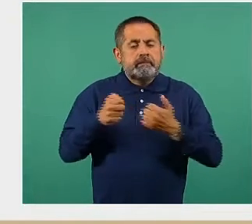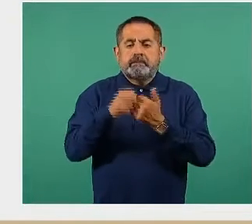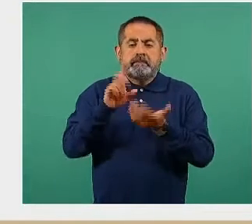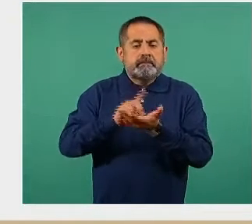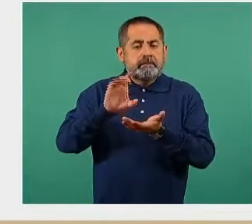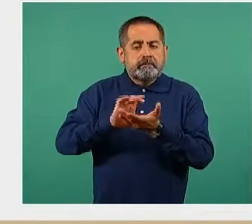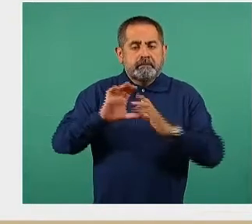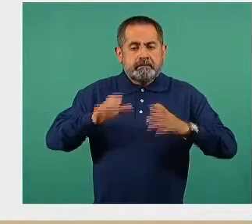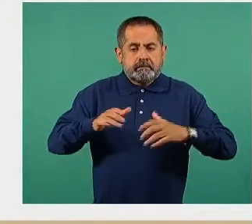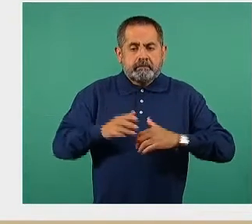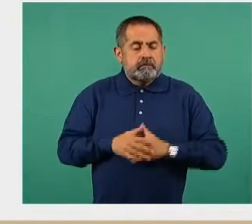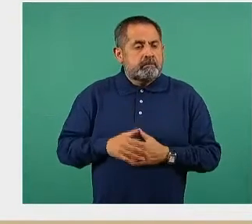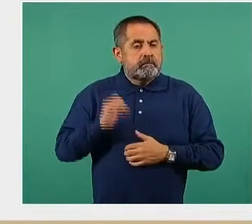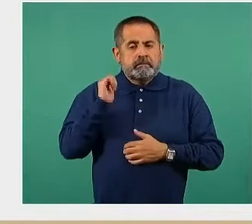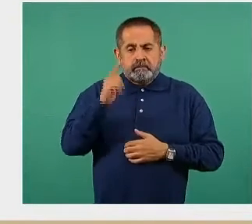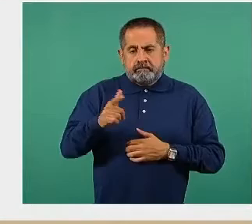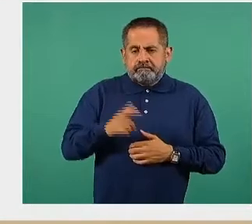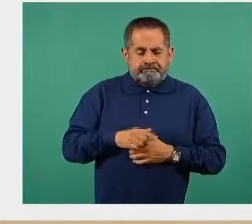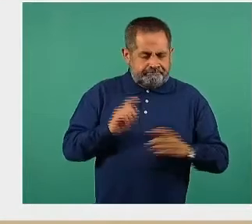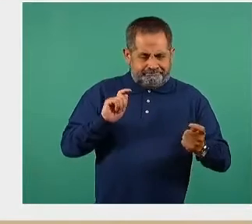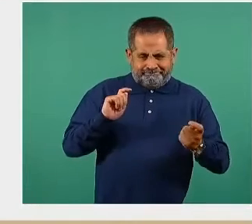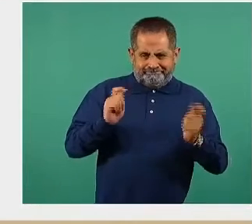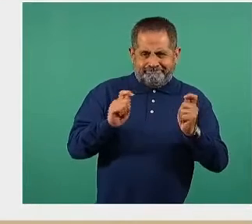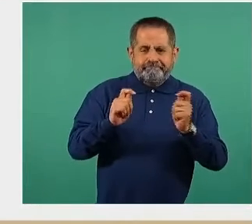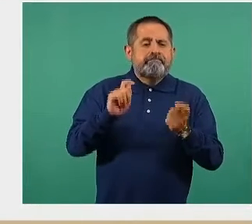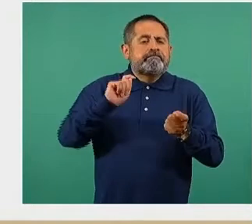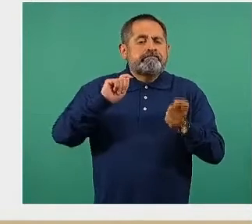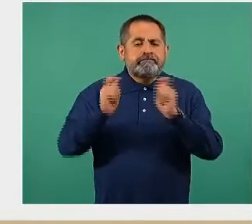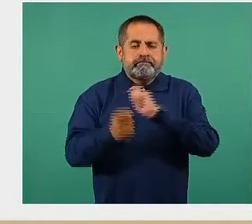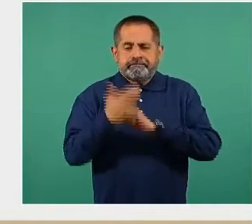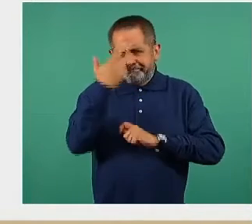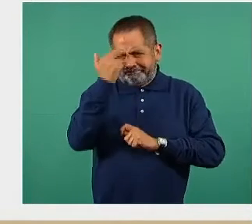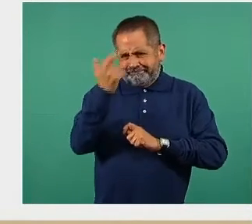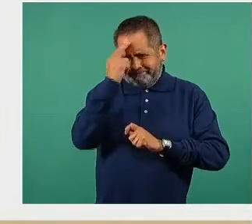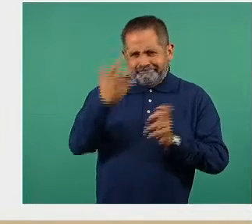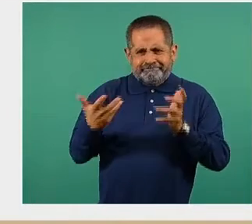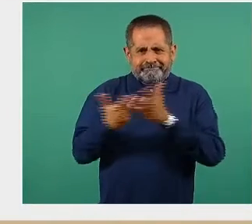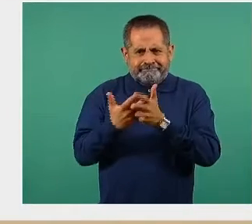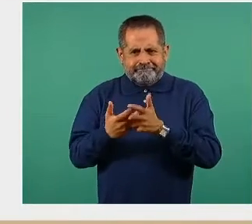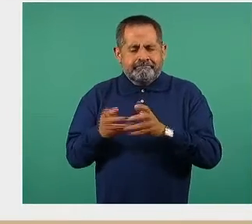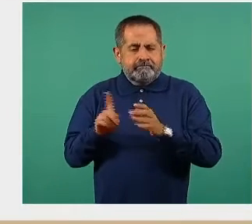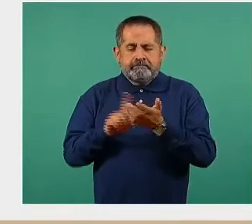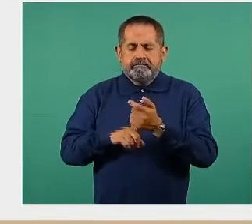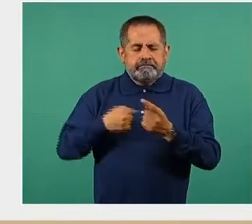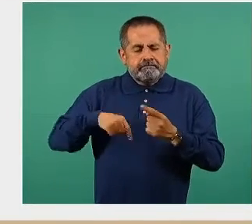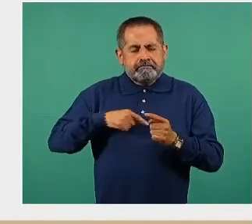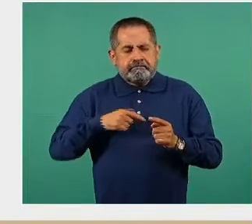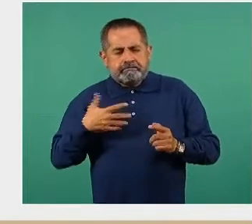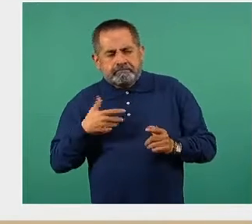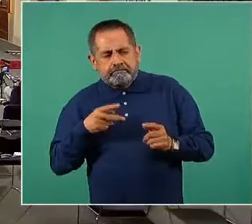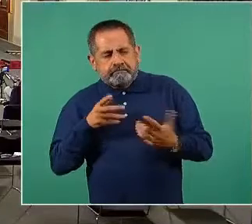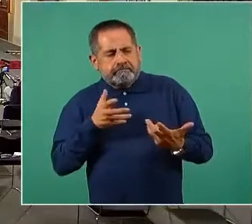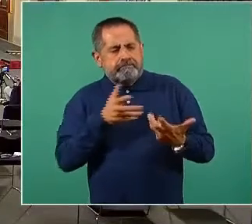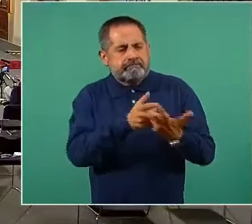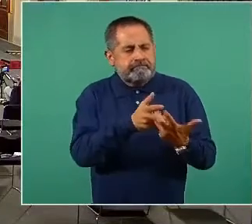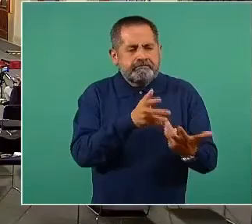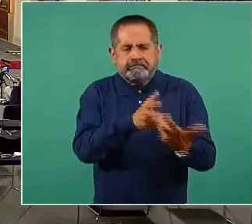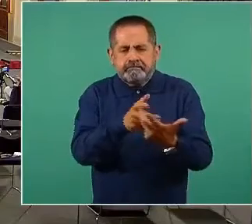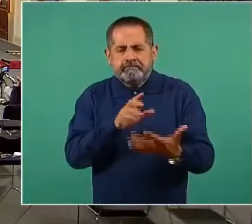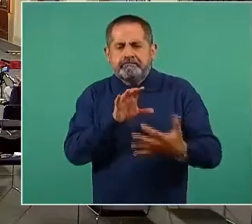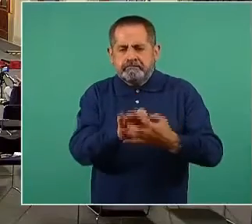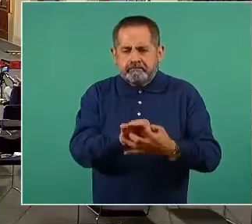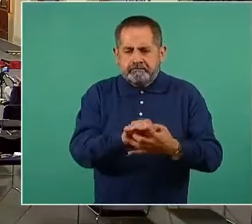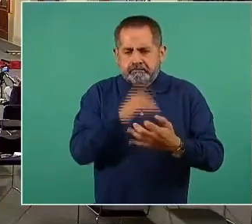una discapacidad, hacer ajustes razonables a nuestro actuar, a nuestro entender y a nuestro trabajar para